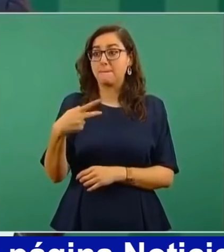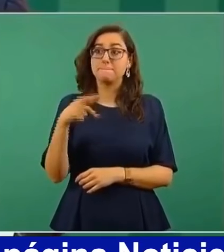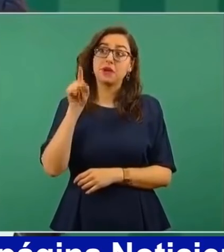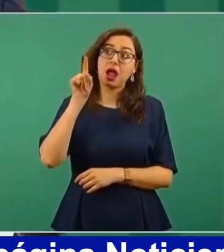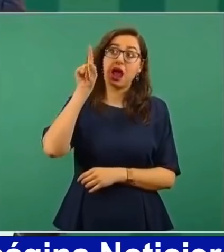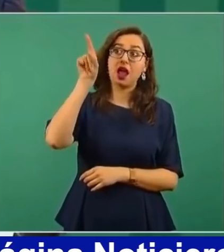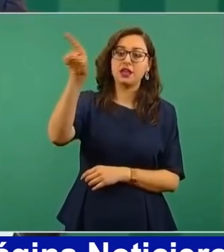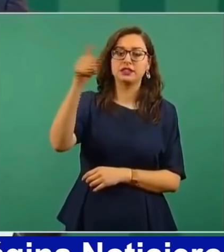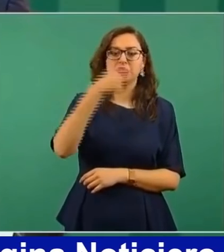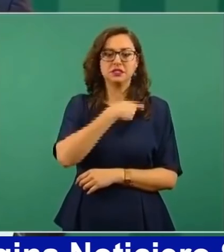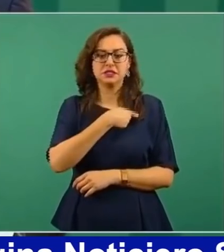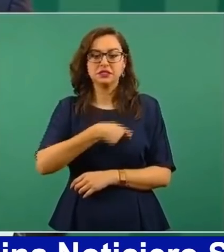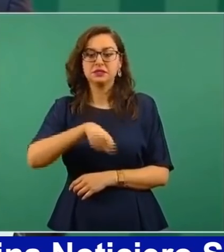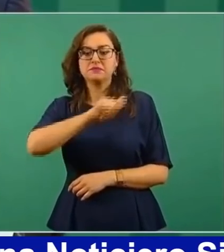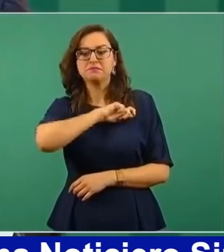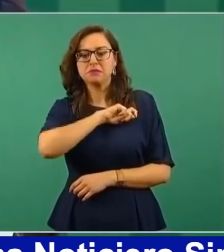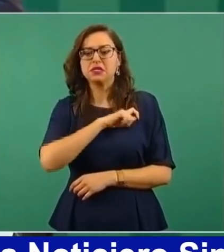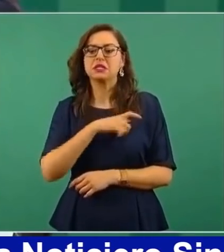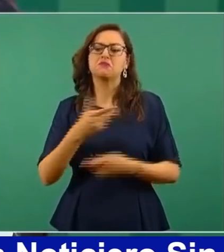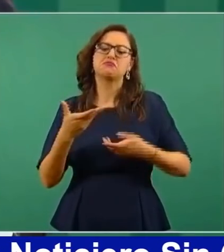hace una canción,